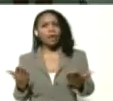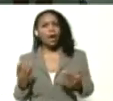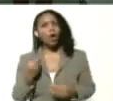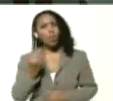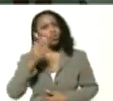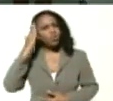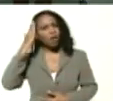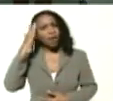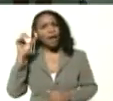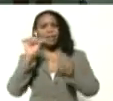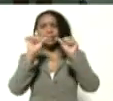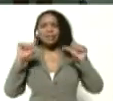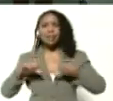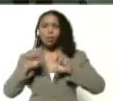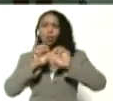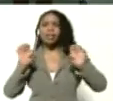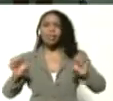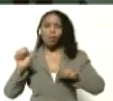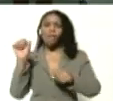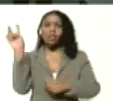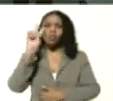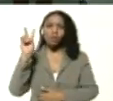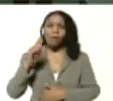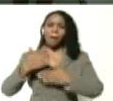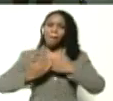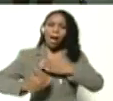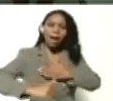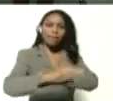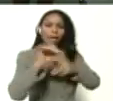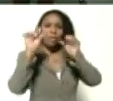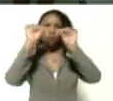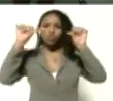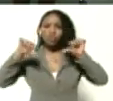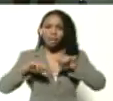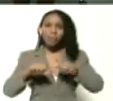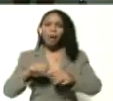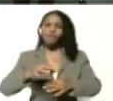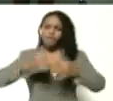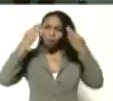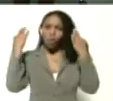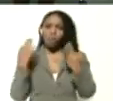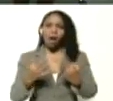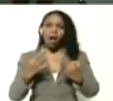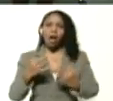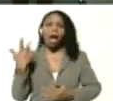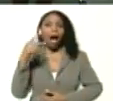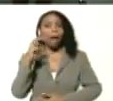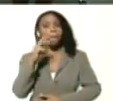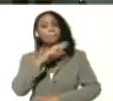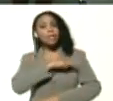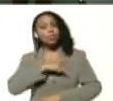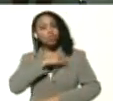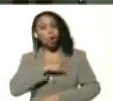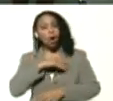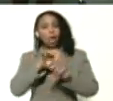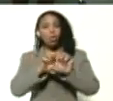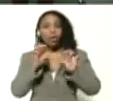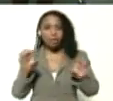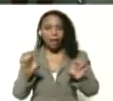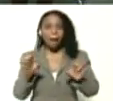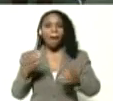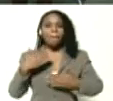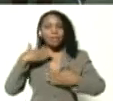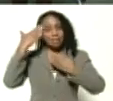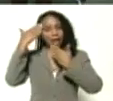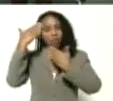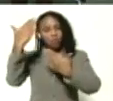el sistema educativo venezolano va más allá de los sistemas formales tenemos las misiones educativas mi saludo